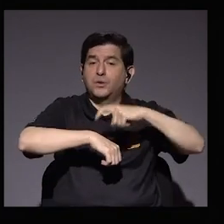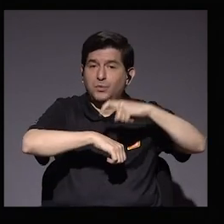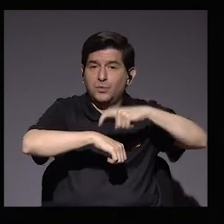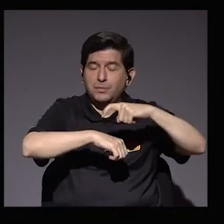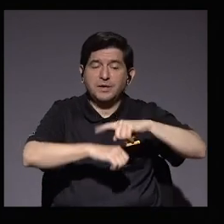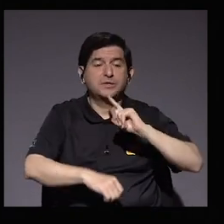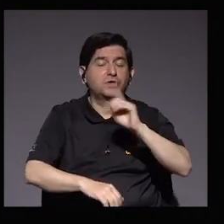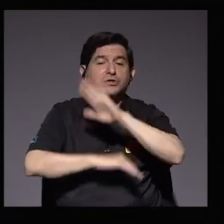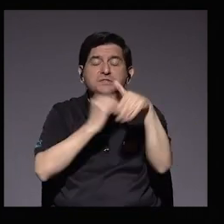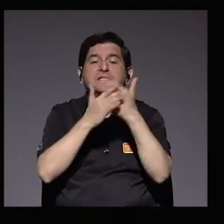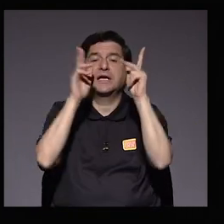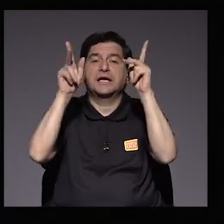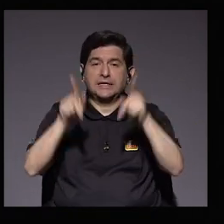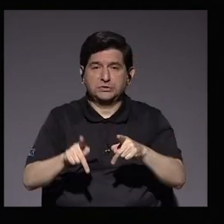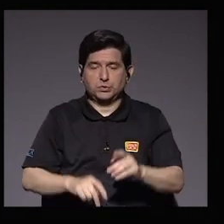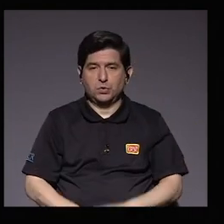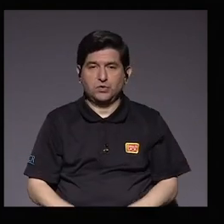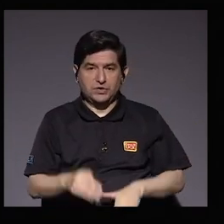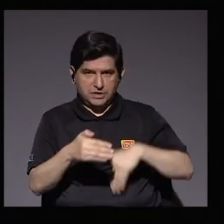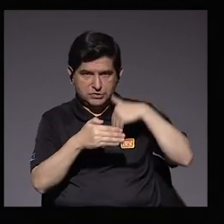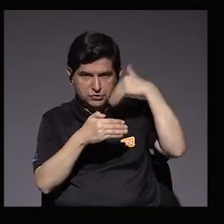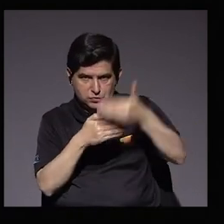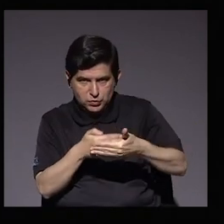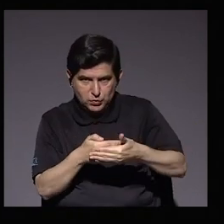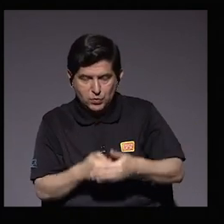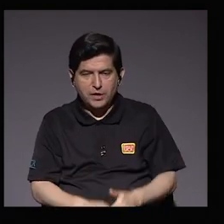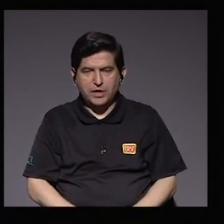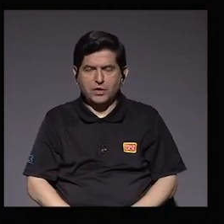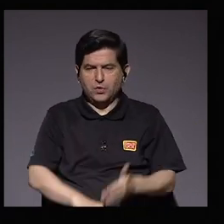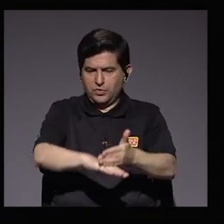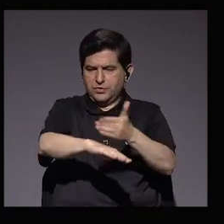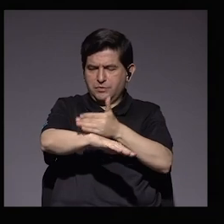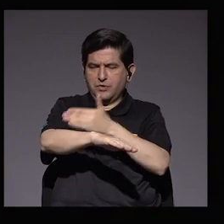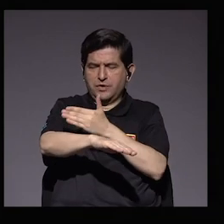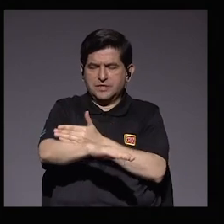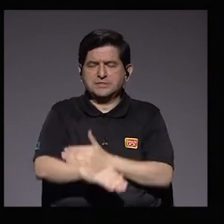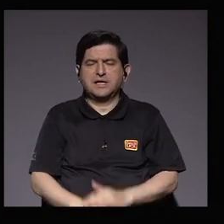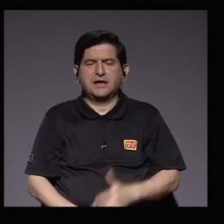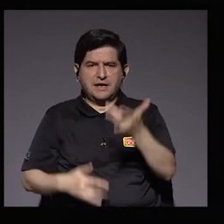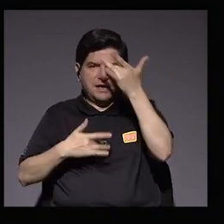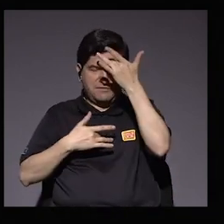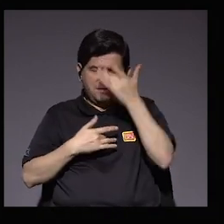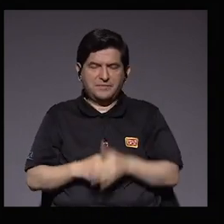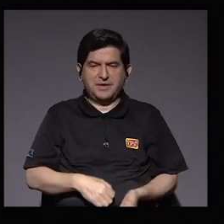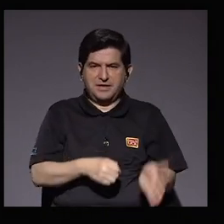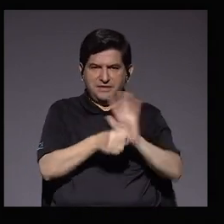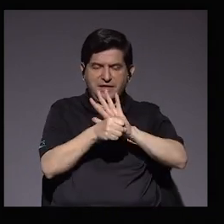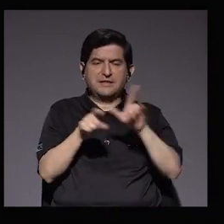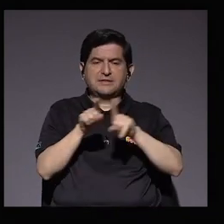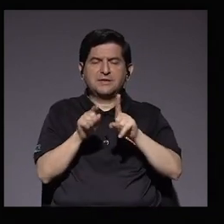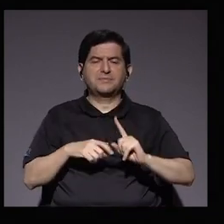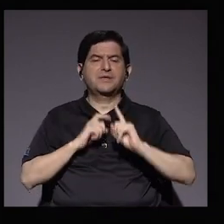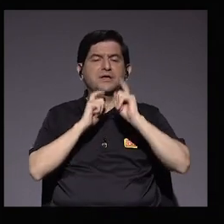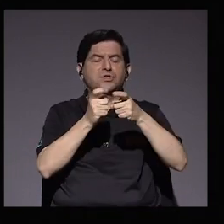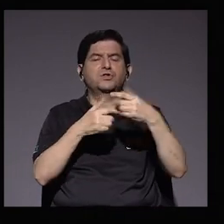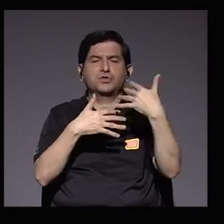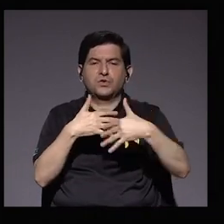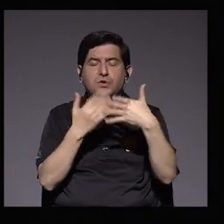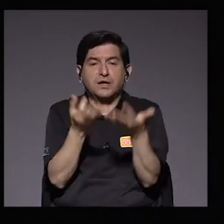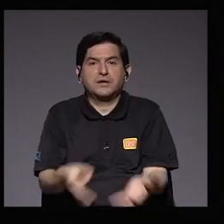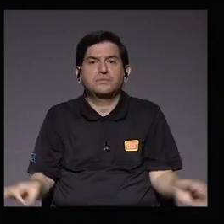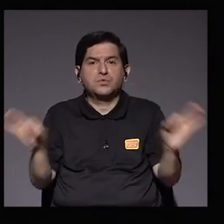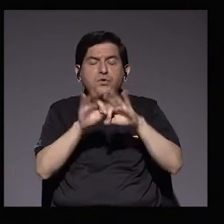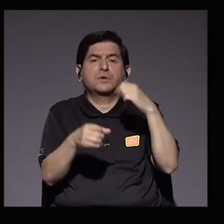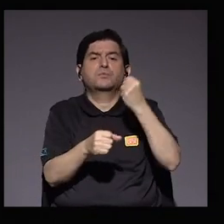oportunidad para decirle a todas las personas que después de que se recuperaron del COVID-19, hagan su donación de sangre. Es fundamental